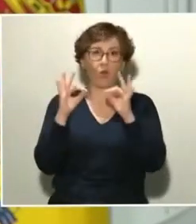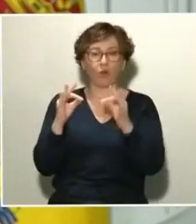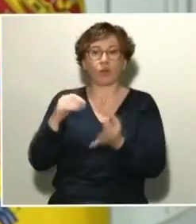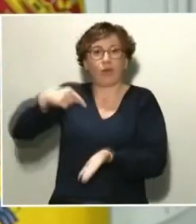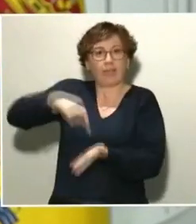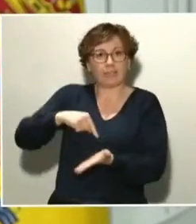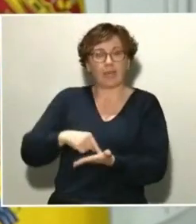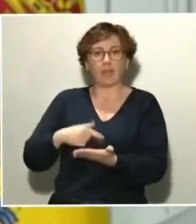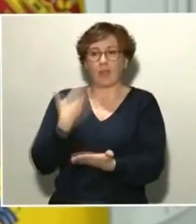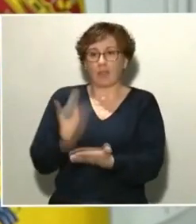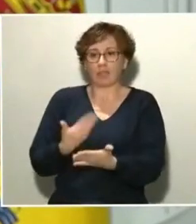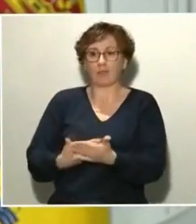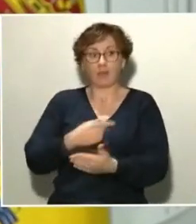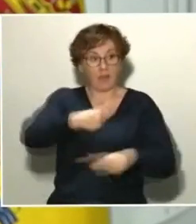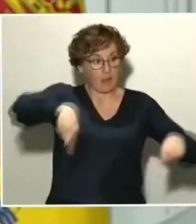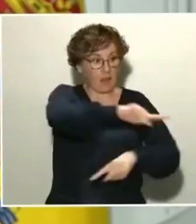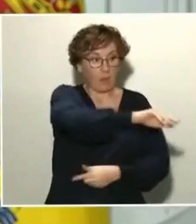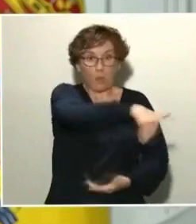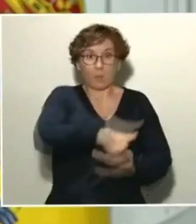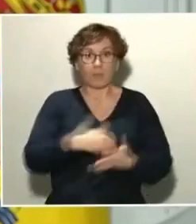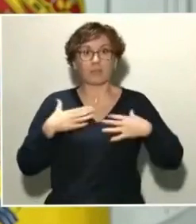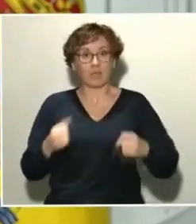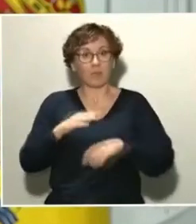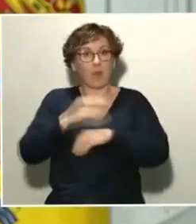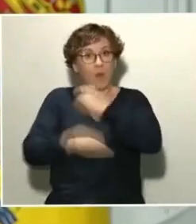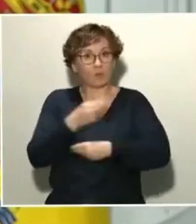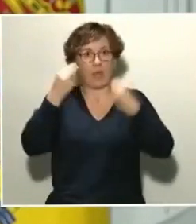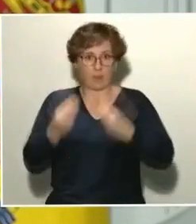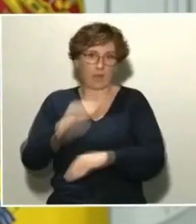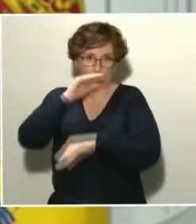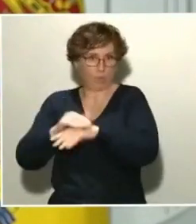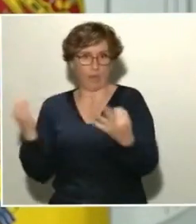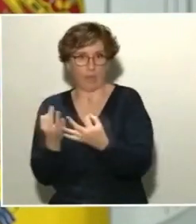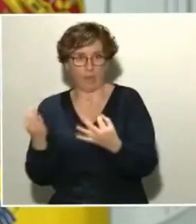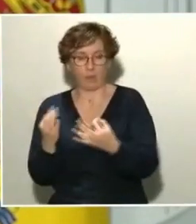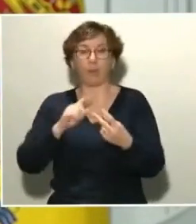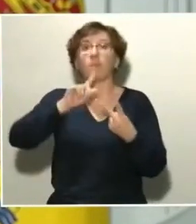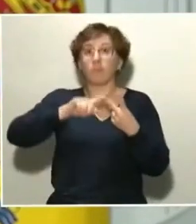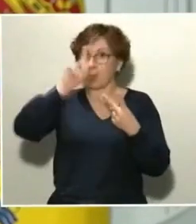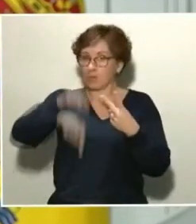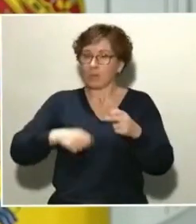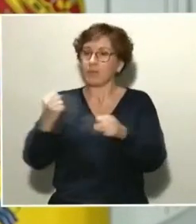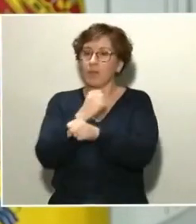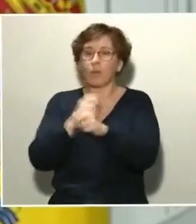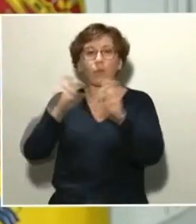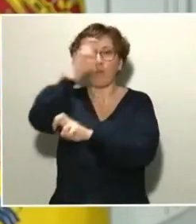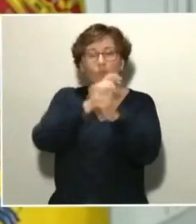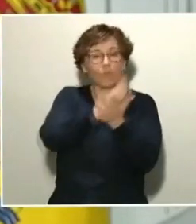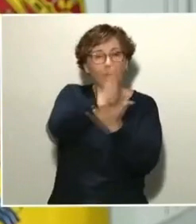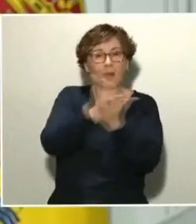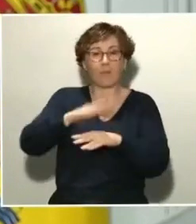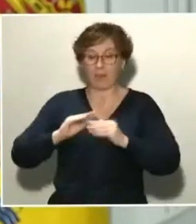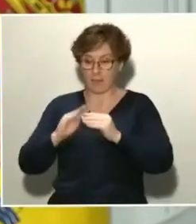sanitario nos pide para poderlo usar con todas las garantías. Y también estamos trabajando en distintos frentes para aumentar la producción nacional o incluso